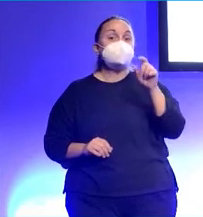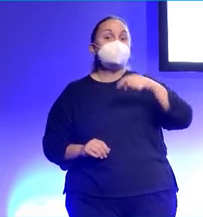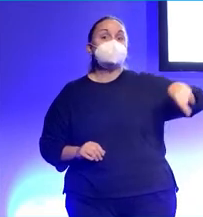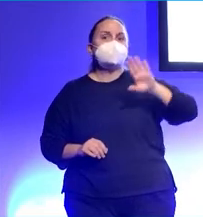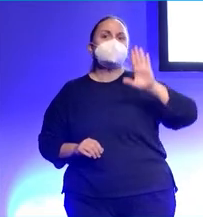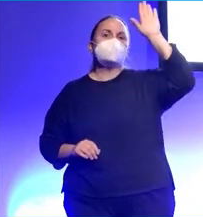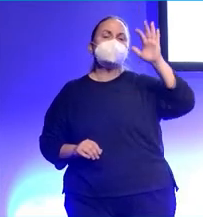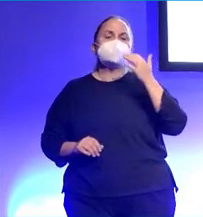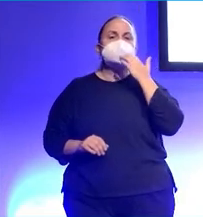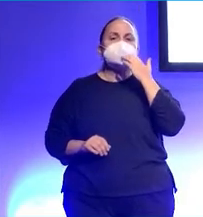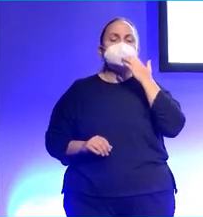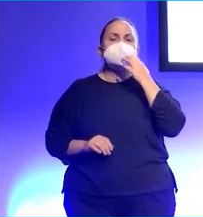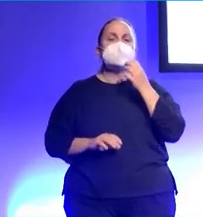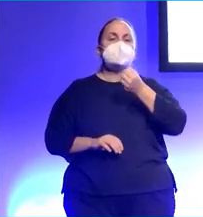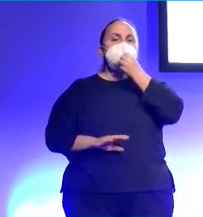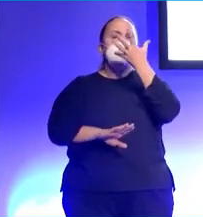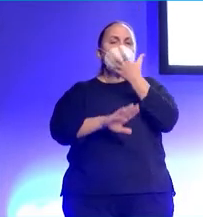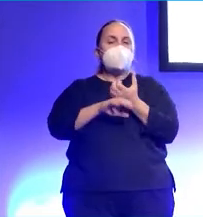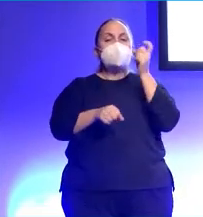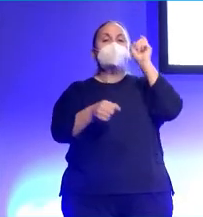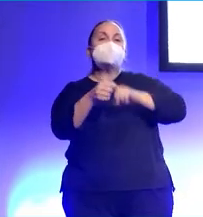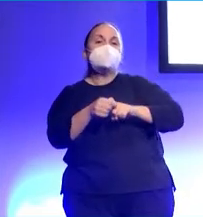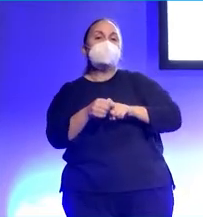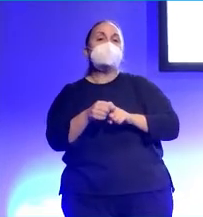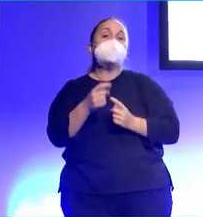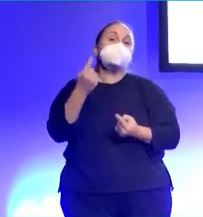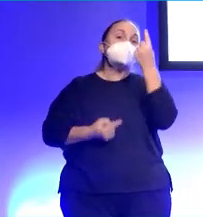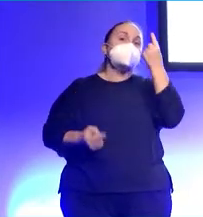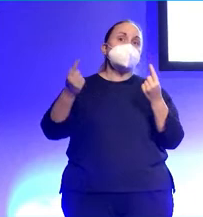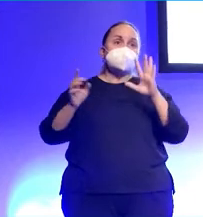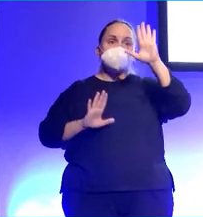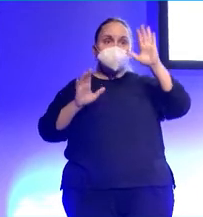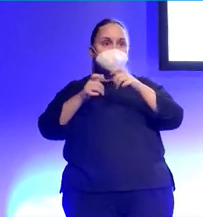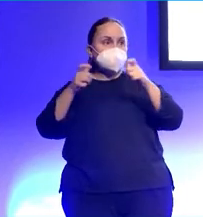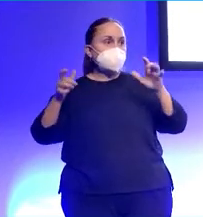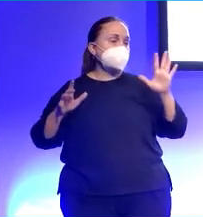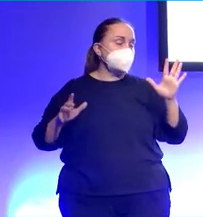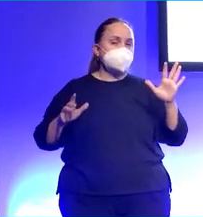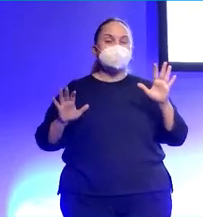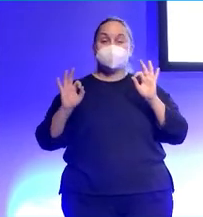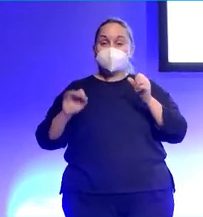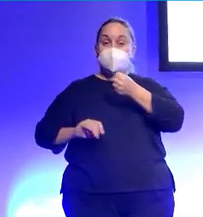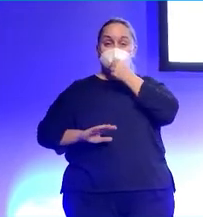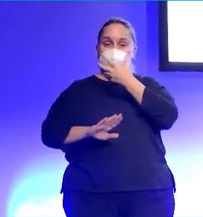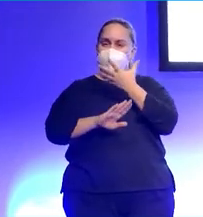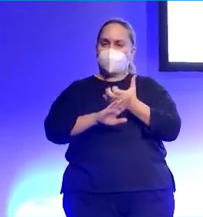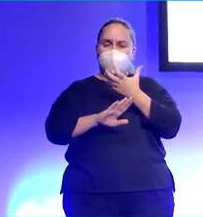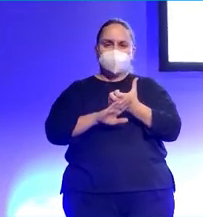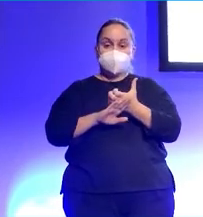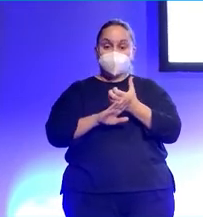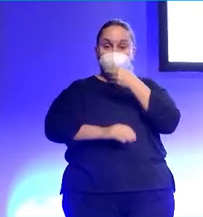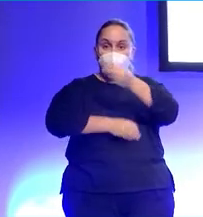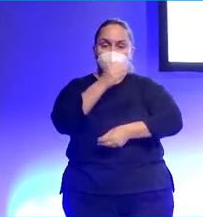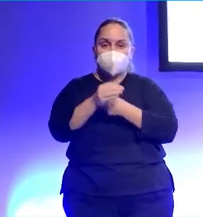Al menos ha participado en algún podcast de vez en cuando. Y hay unas cuantas manos más. Es un medio súper agradecido.